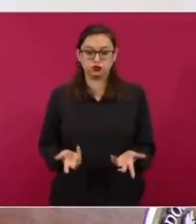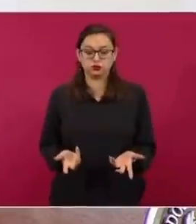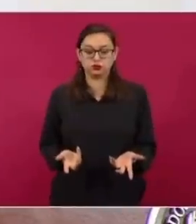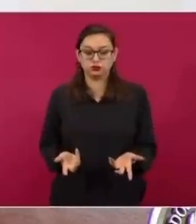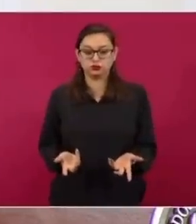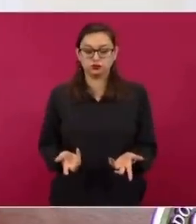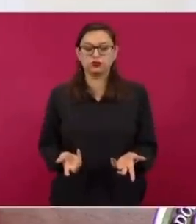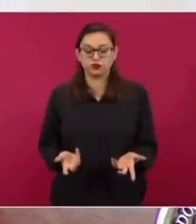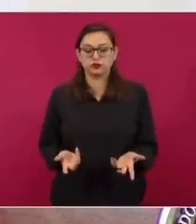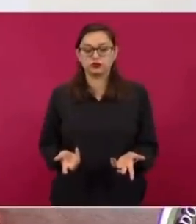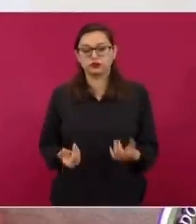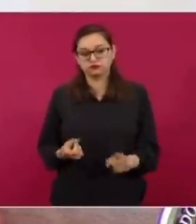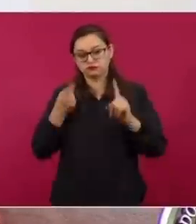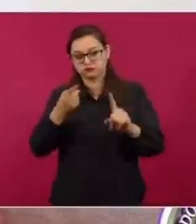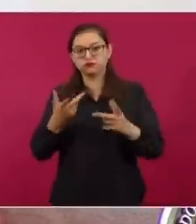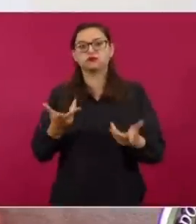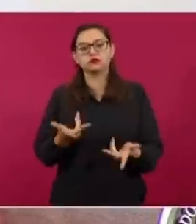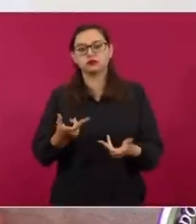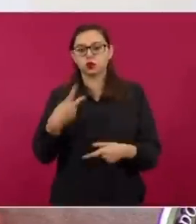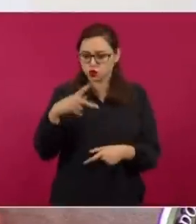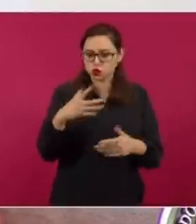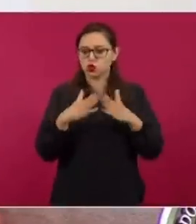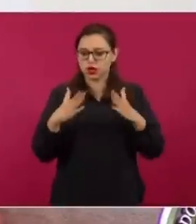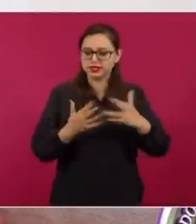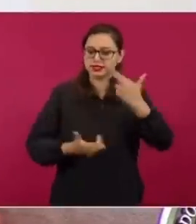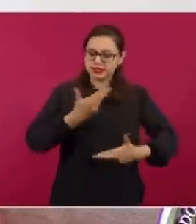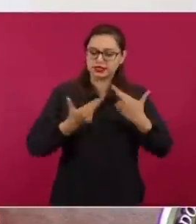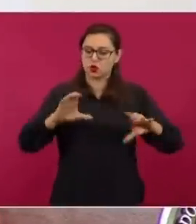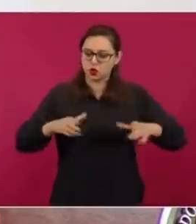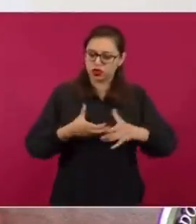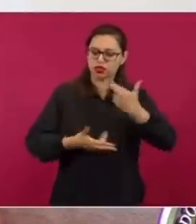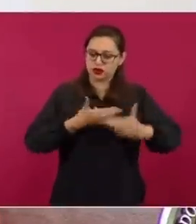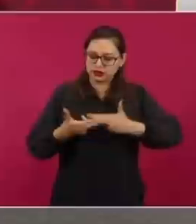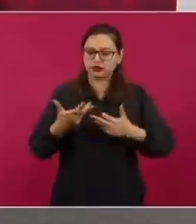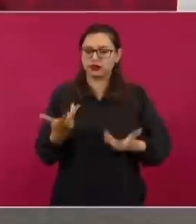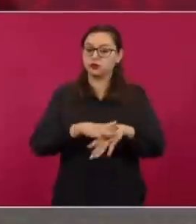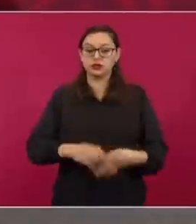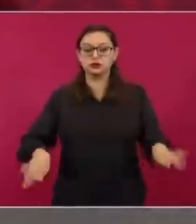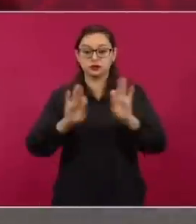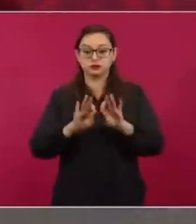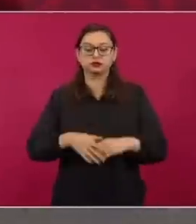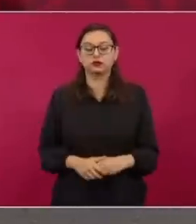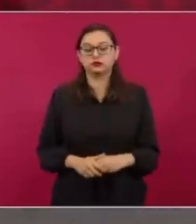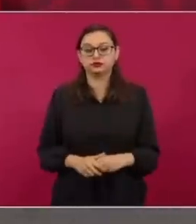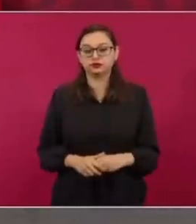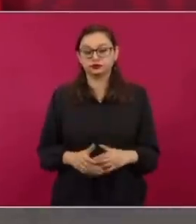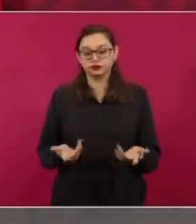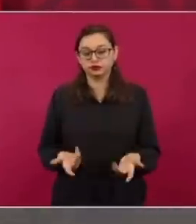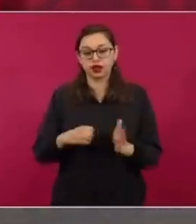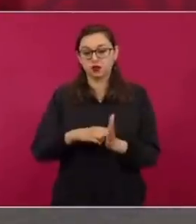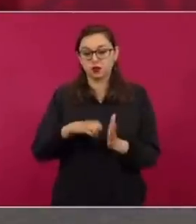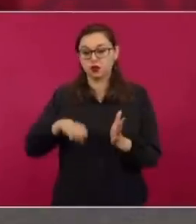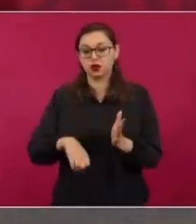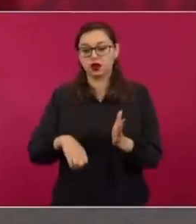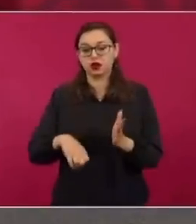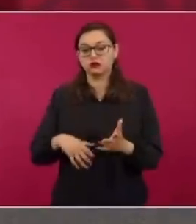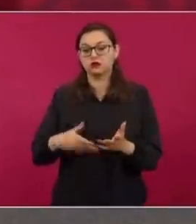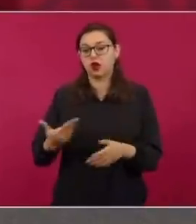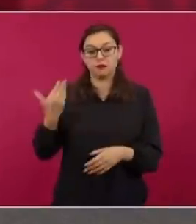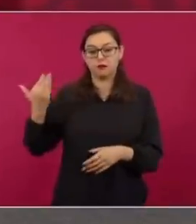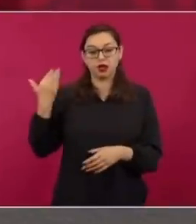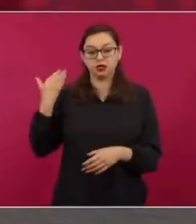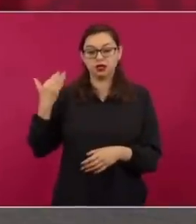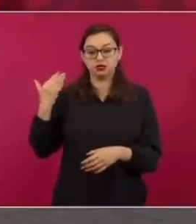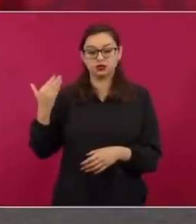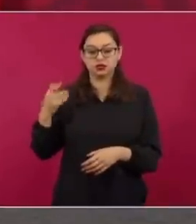buscando que la gente regrese a sus comunidades, a sus pueblos. ¿Cómo sucedió hace relativamente